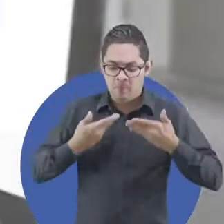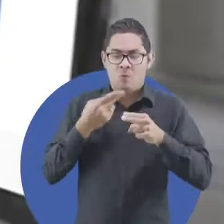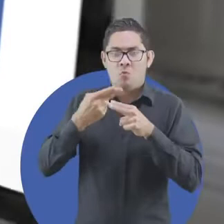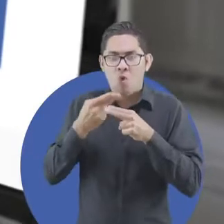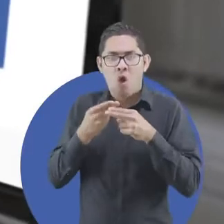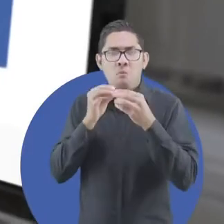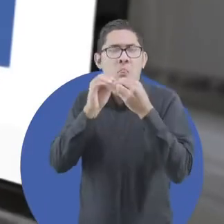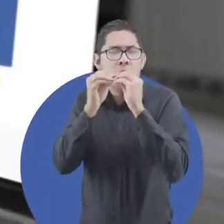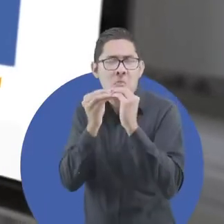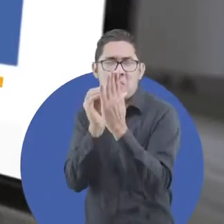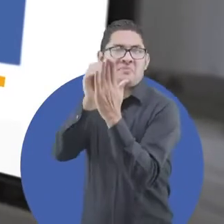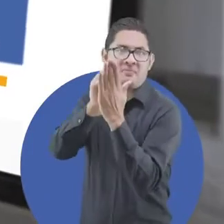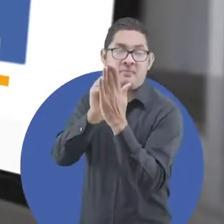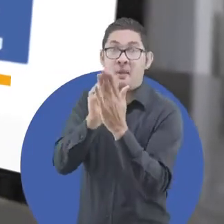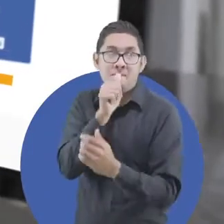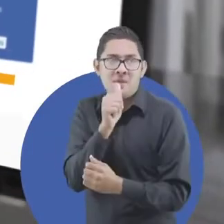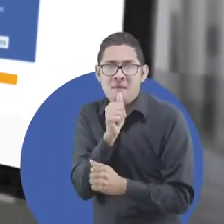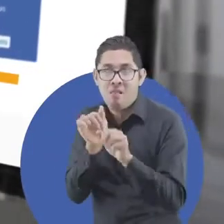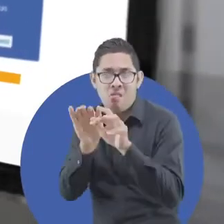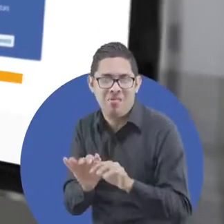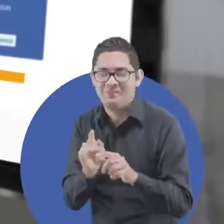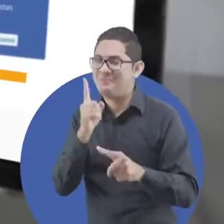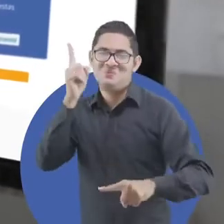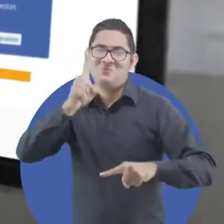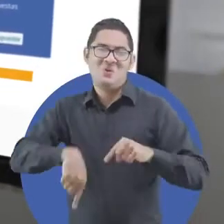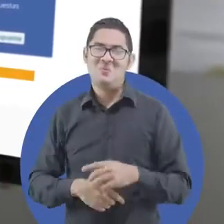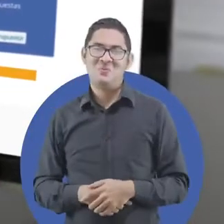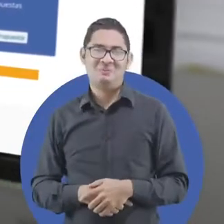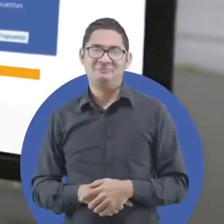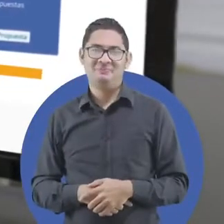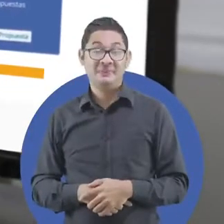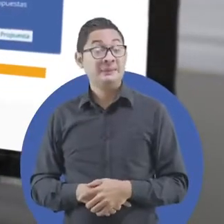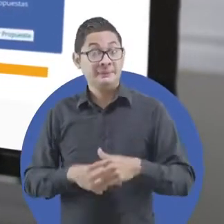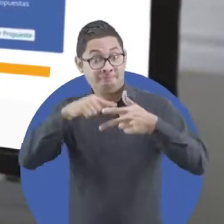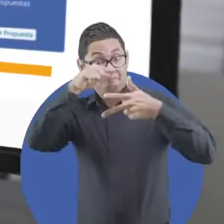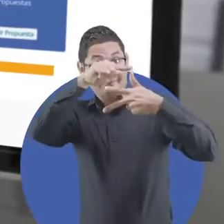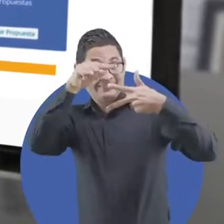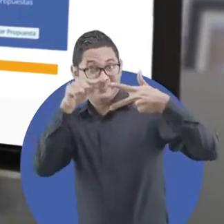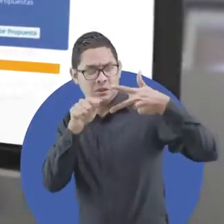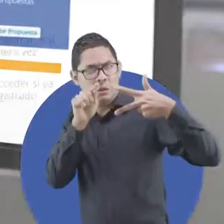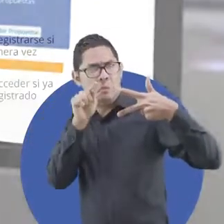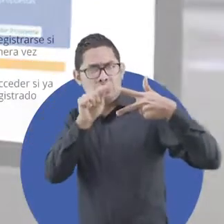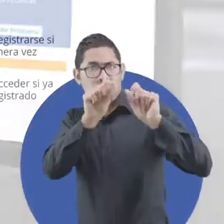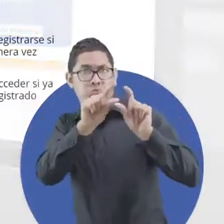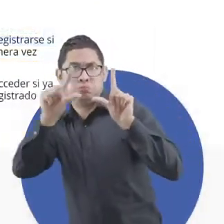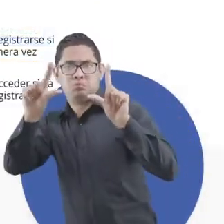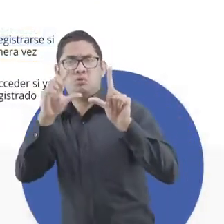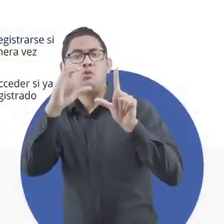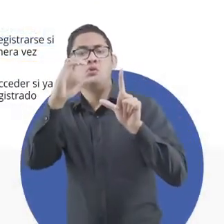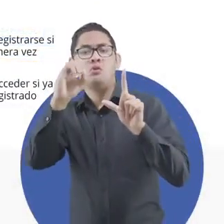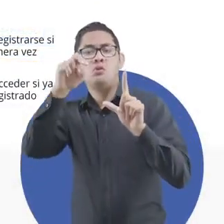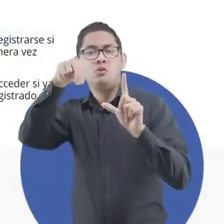Agora te ofrece dos vías para compartir tus propuestas. Al presionar cualquiera de las categorías, la plataforma te